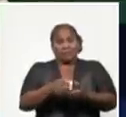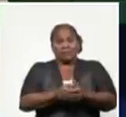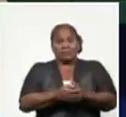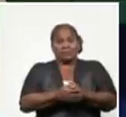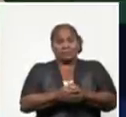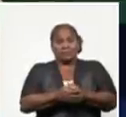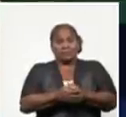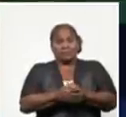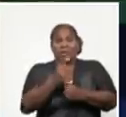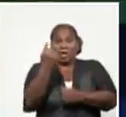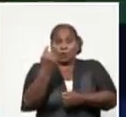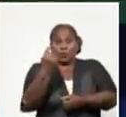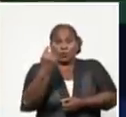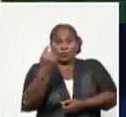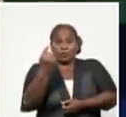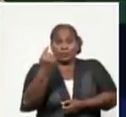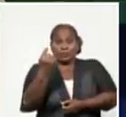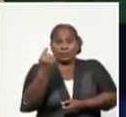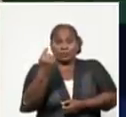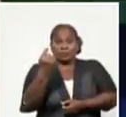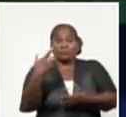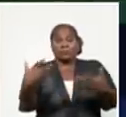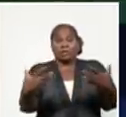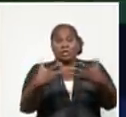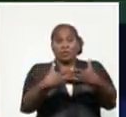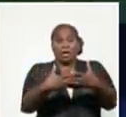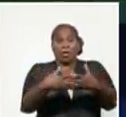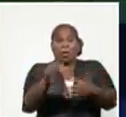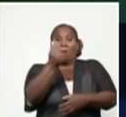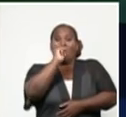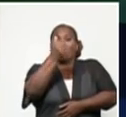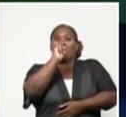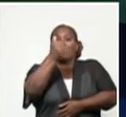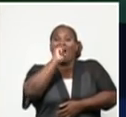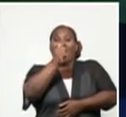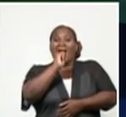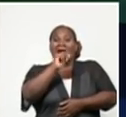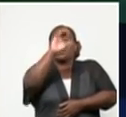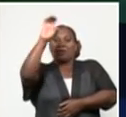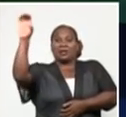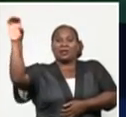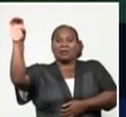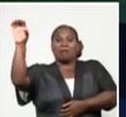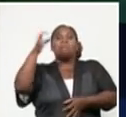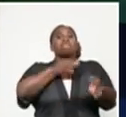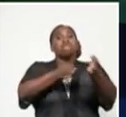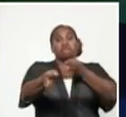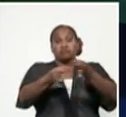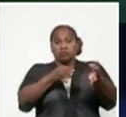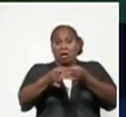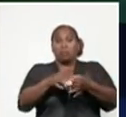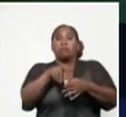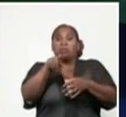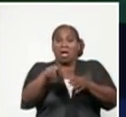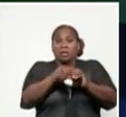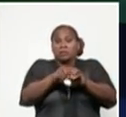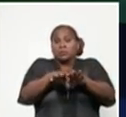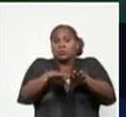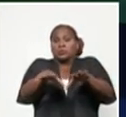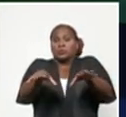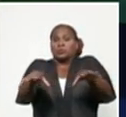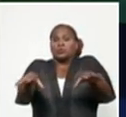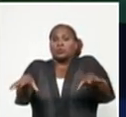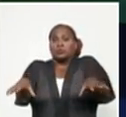De hecho, hay uno que está vinculado a un bar que estuvo funcionando y de ese bar han salido casos